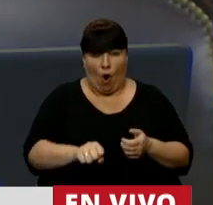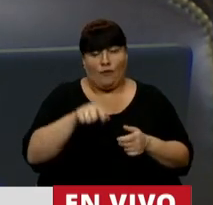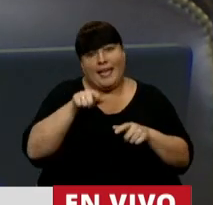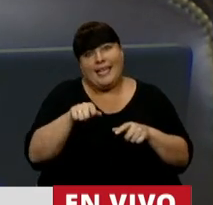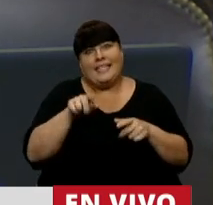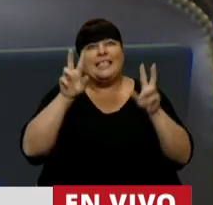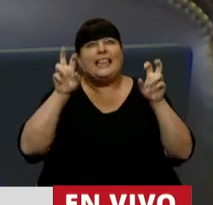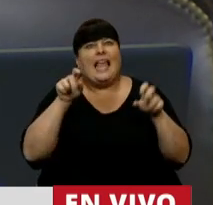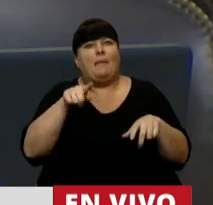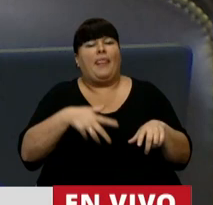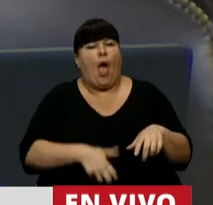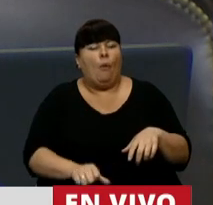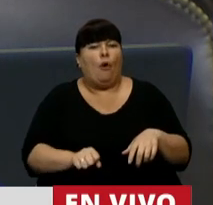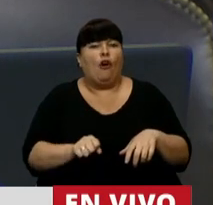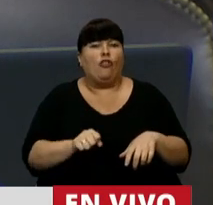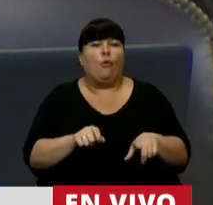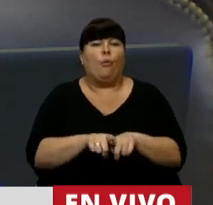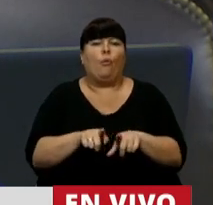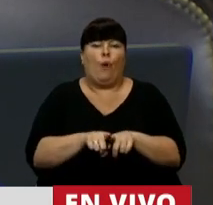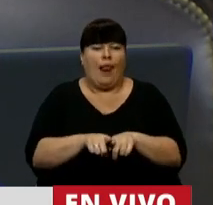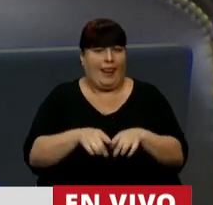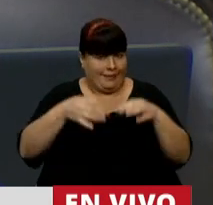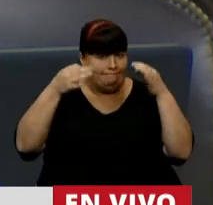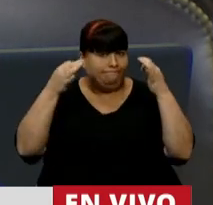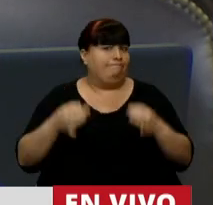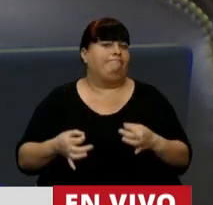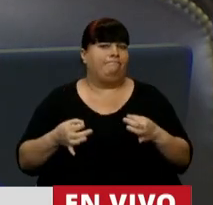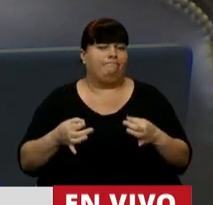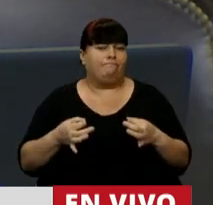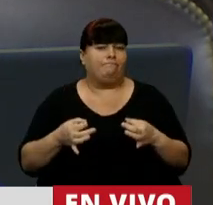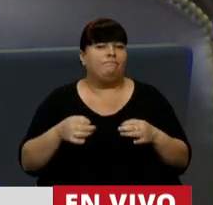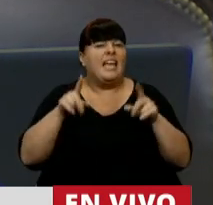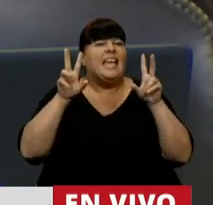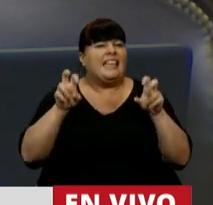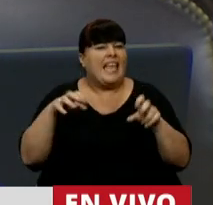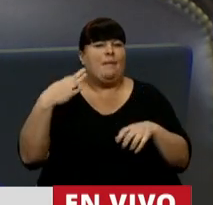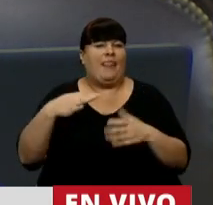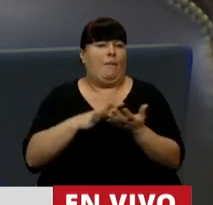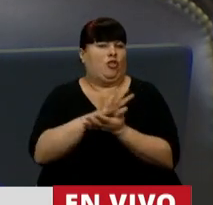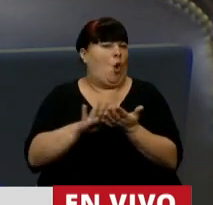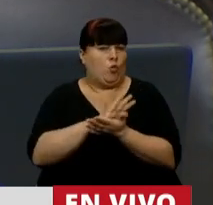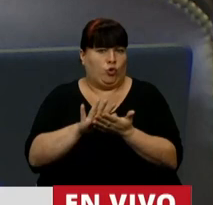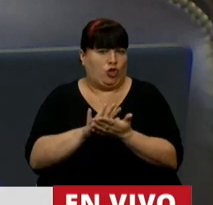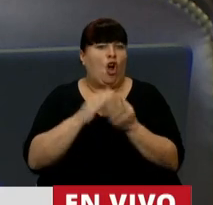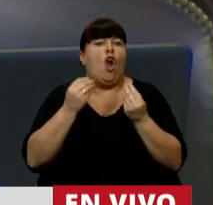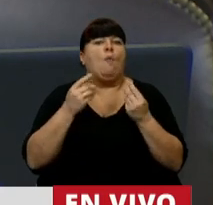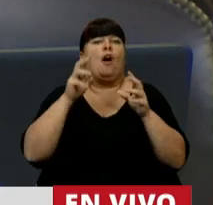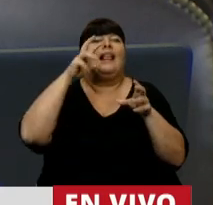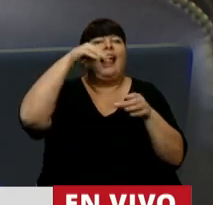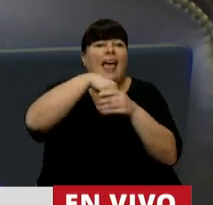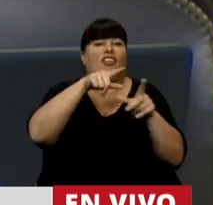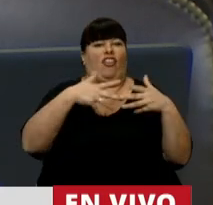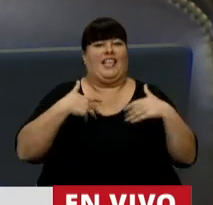cuestión, este tema, es efectivamente un tema que se debe resolver desde la salud pública.